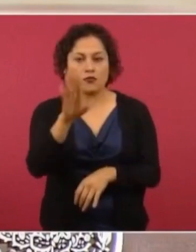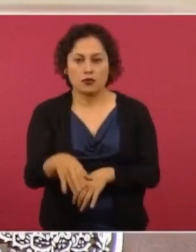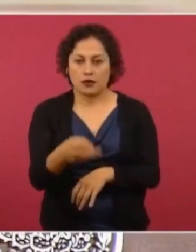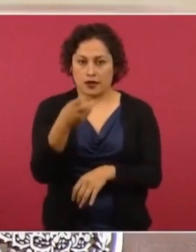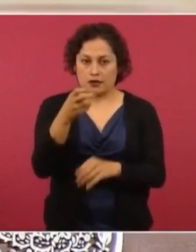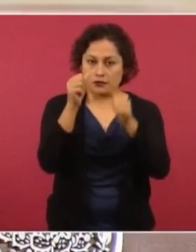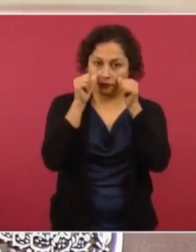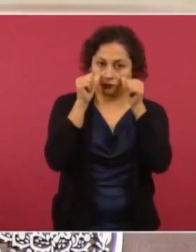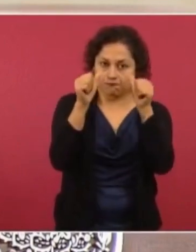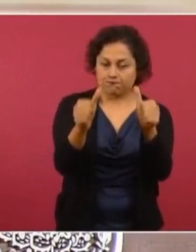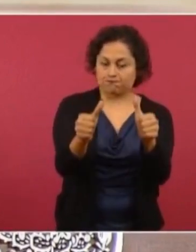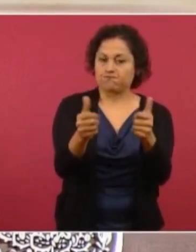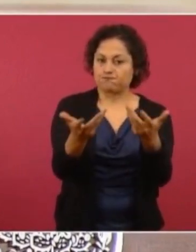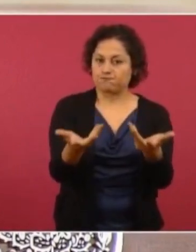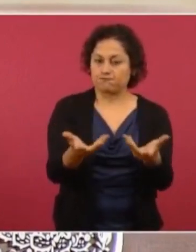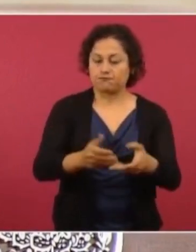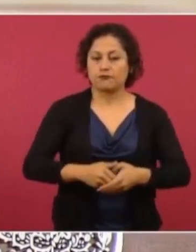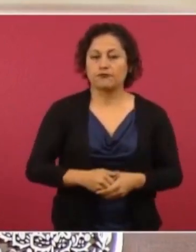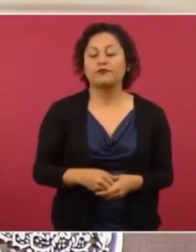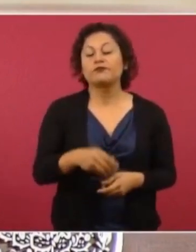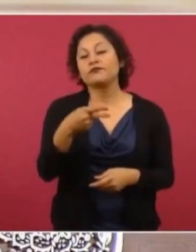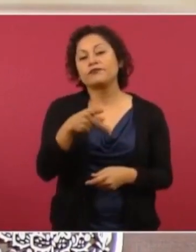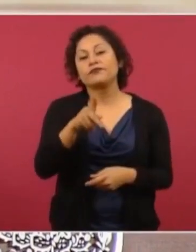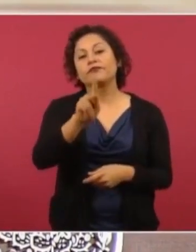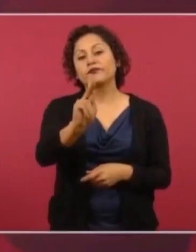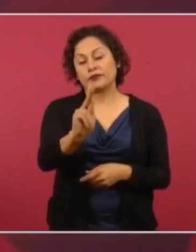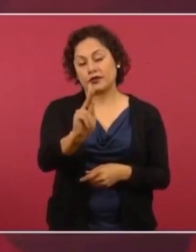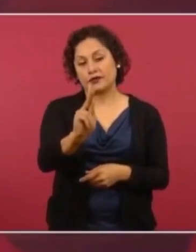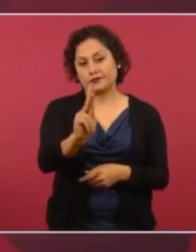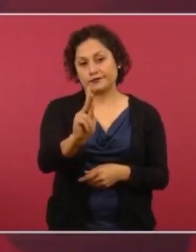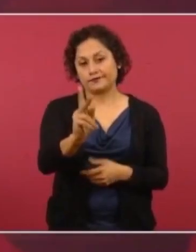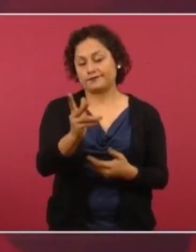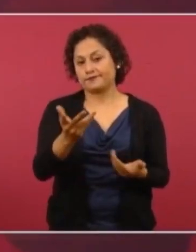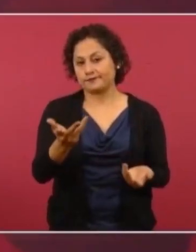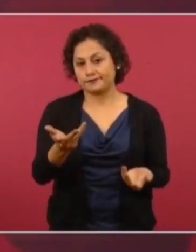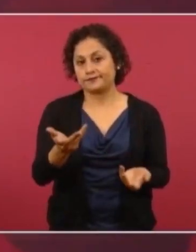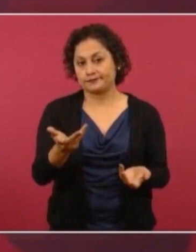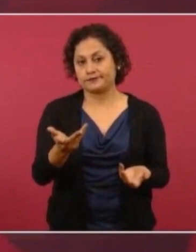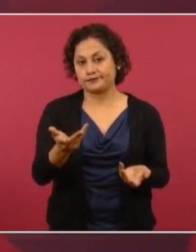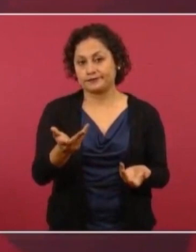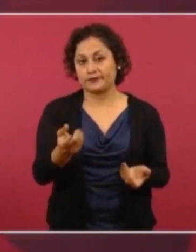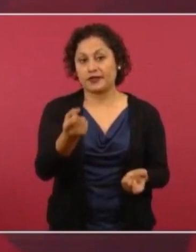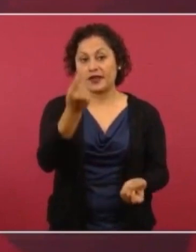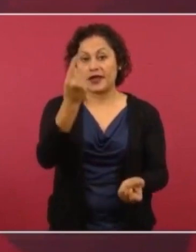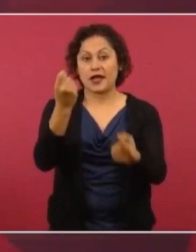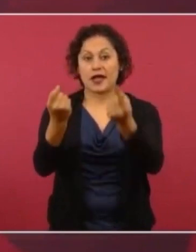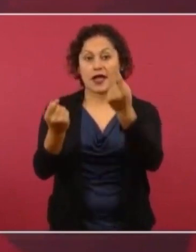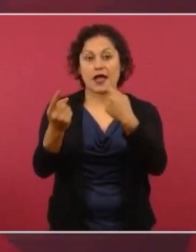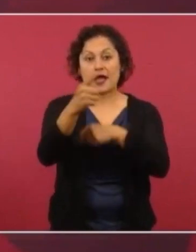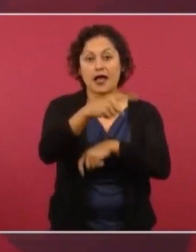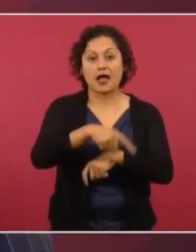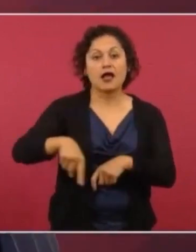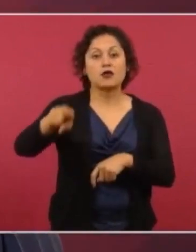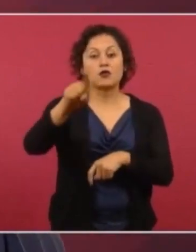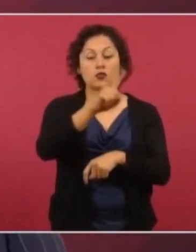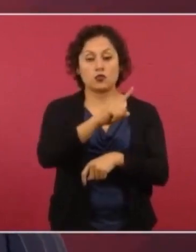Pero esto en realidad no les importa a algunos legisladores republicanos,